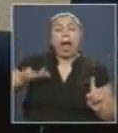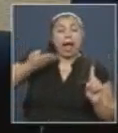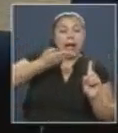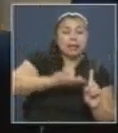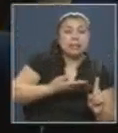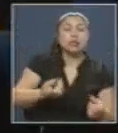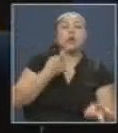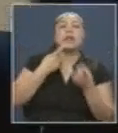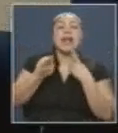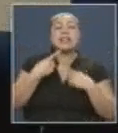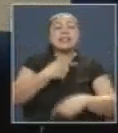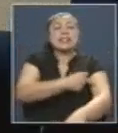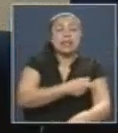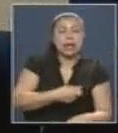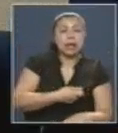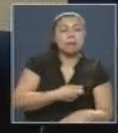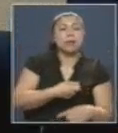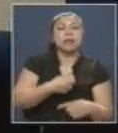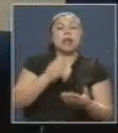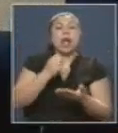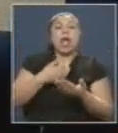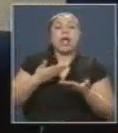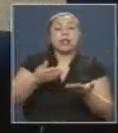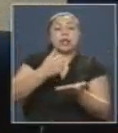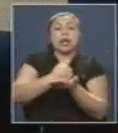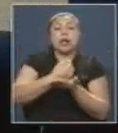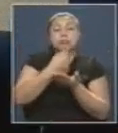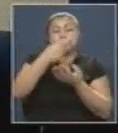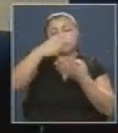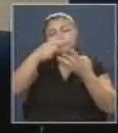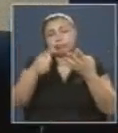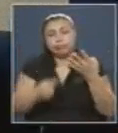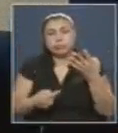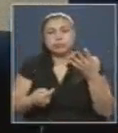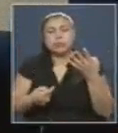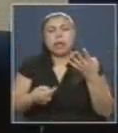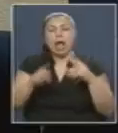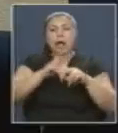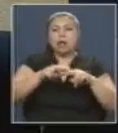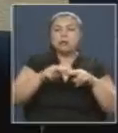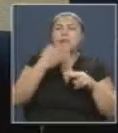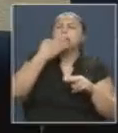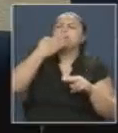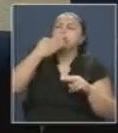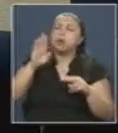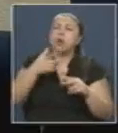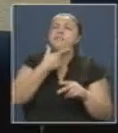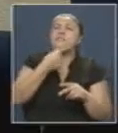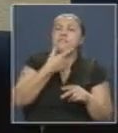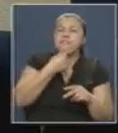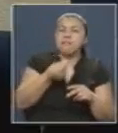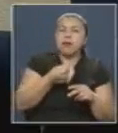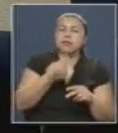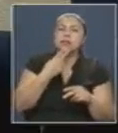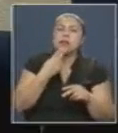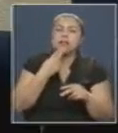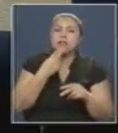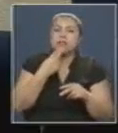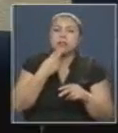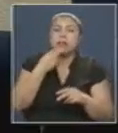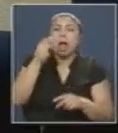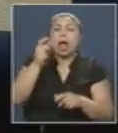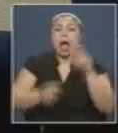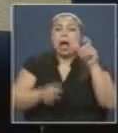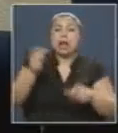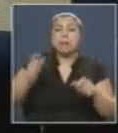con los exámenes, entrega de los medicamentos, etc. Es decir, hacerle un poco más fácil la vida a los